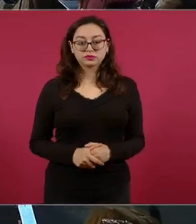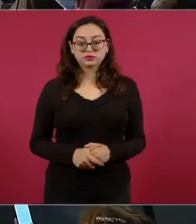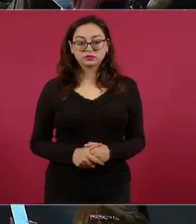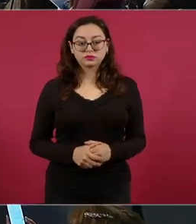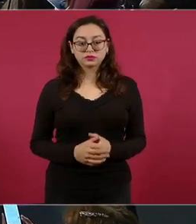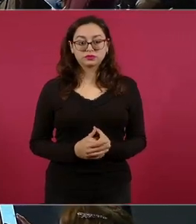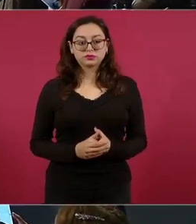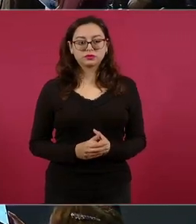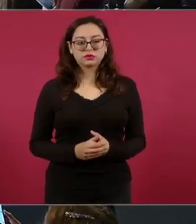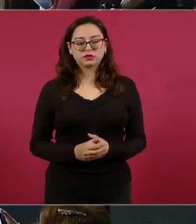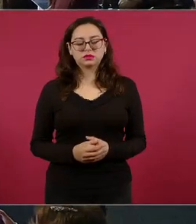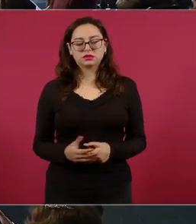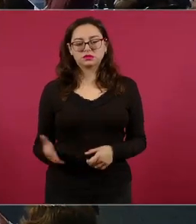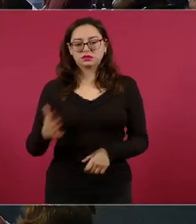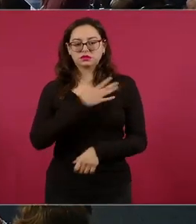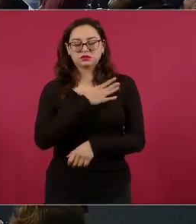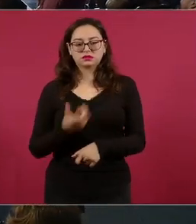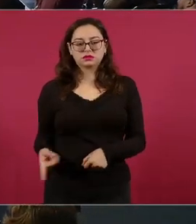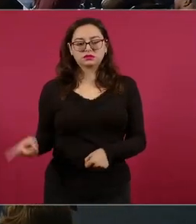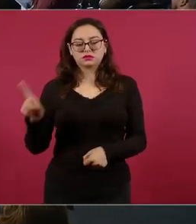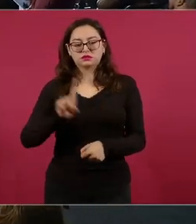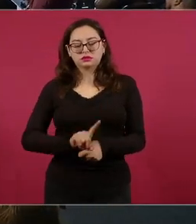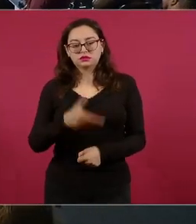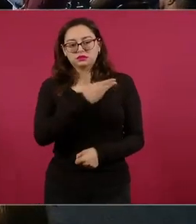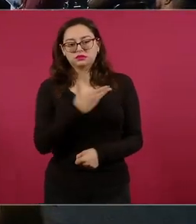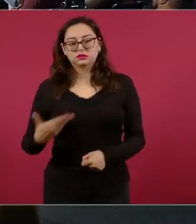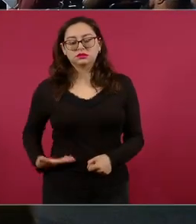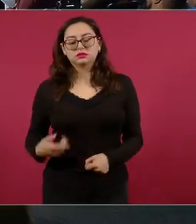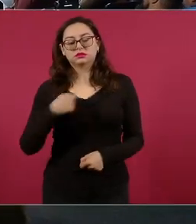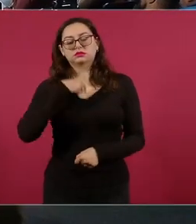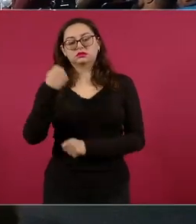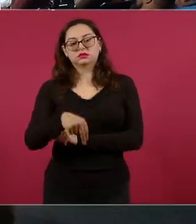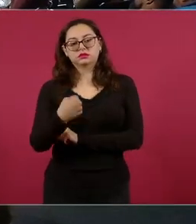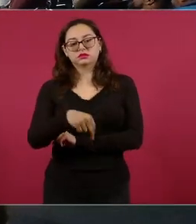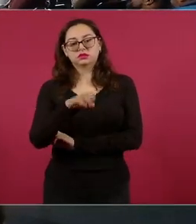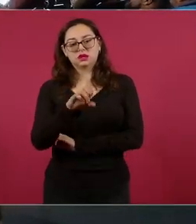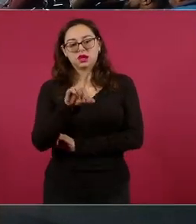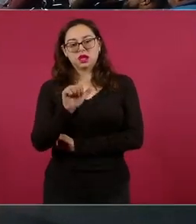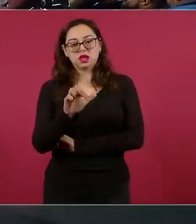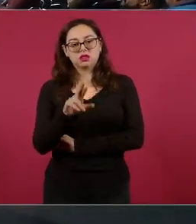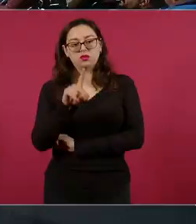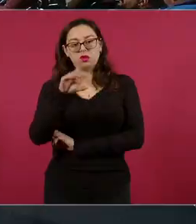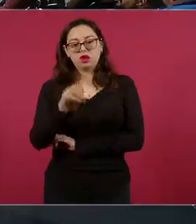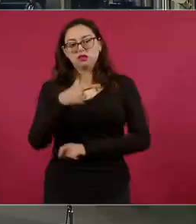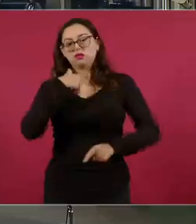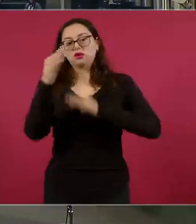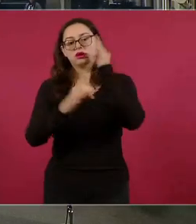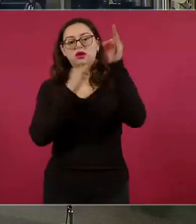Buenos días, señor presidente. Eduardo Esquivel Ancona, SDP Noticias.